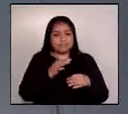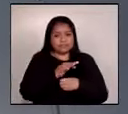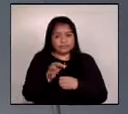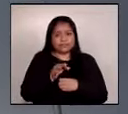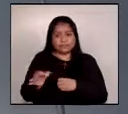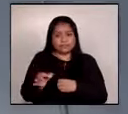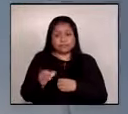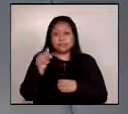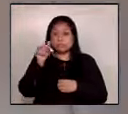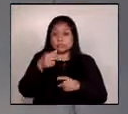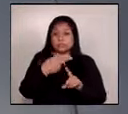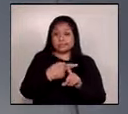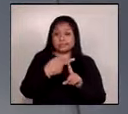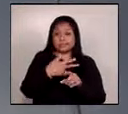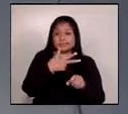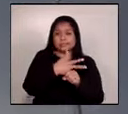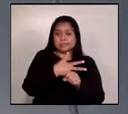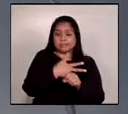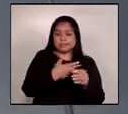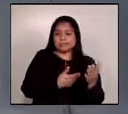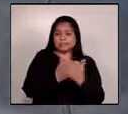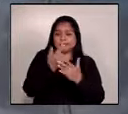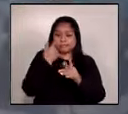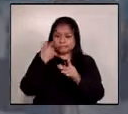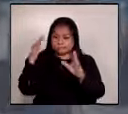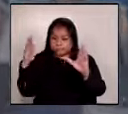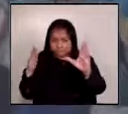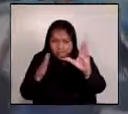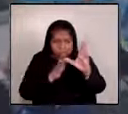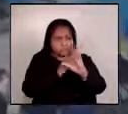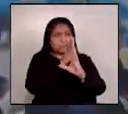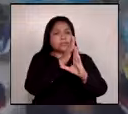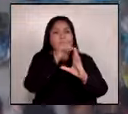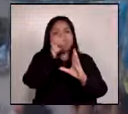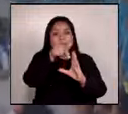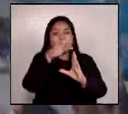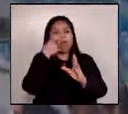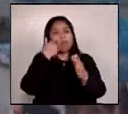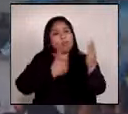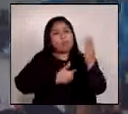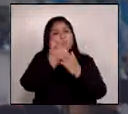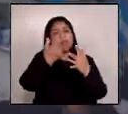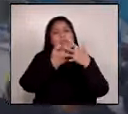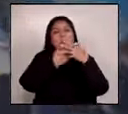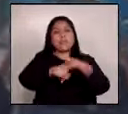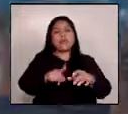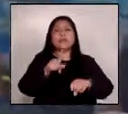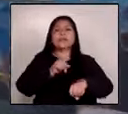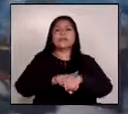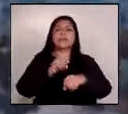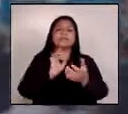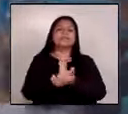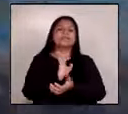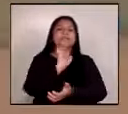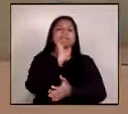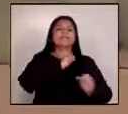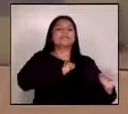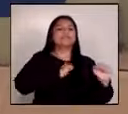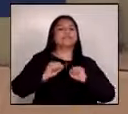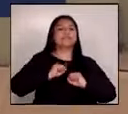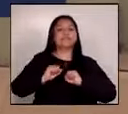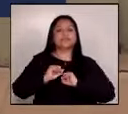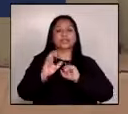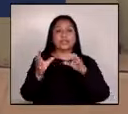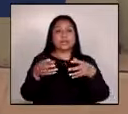a este reto guatemala toma una nueva dirección hoy marcamos el inicio de una nueva era de esperanza y acción la